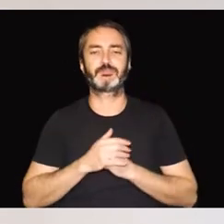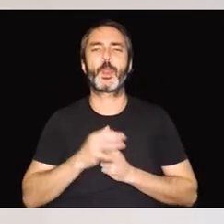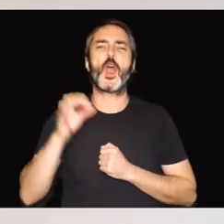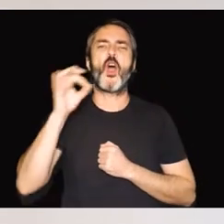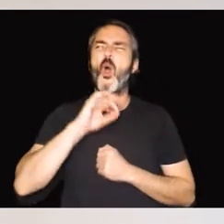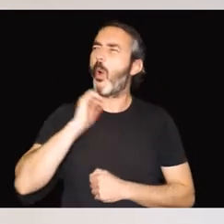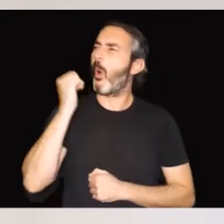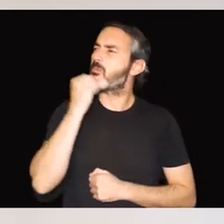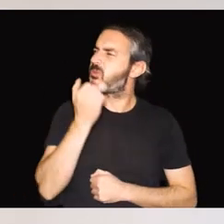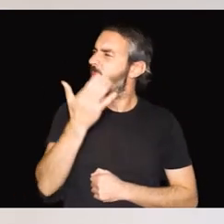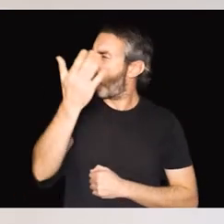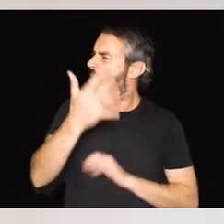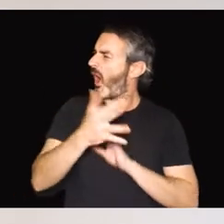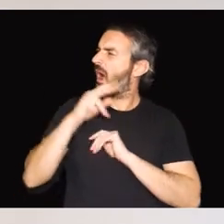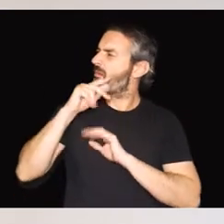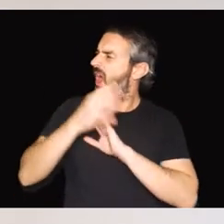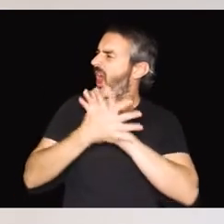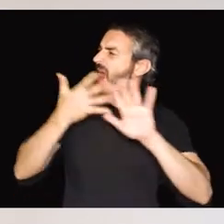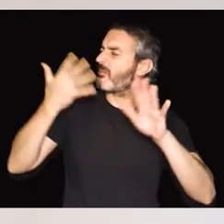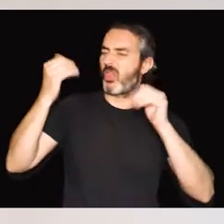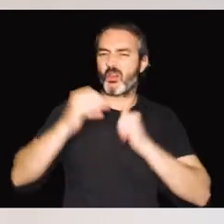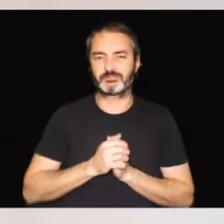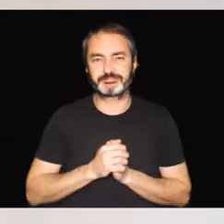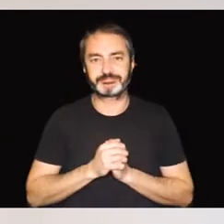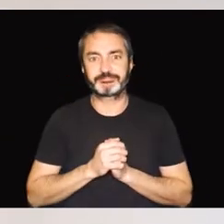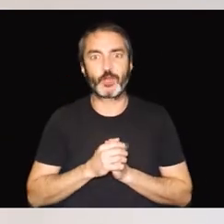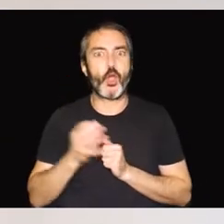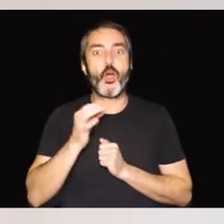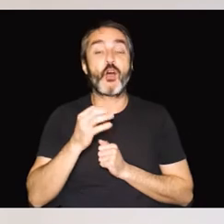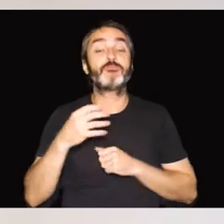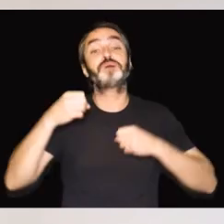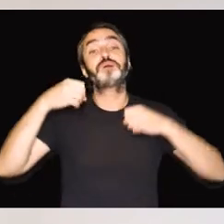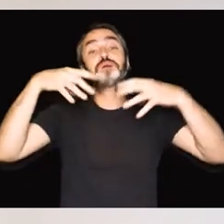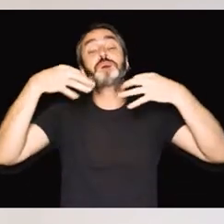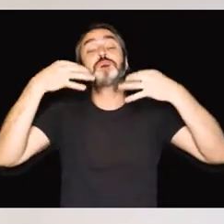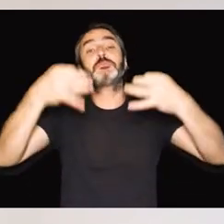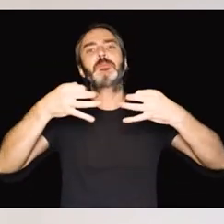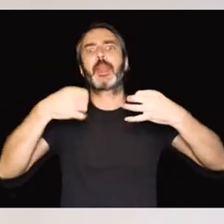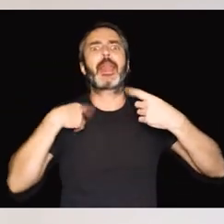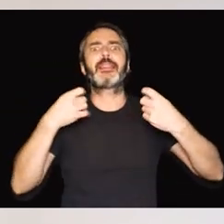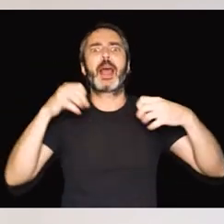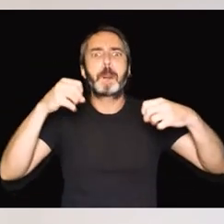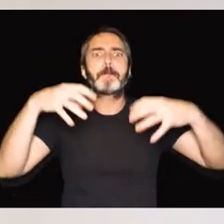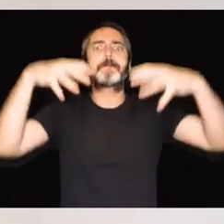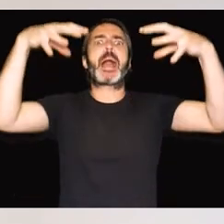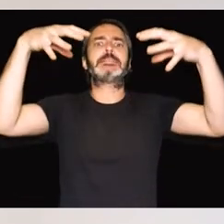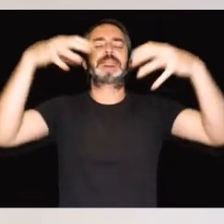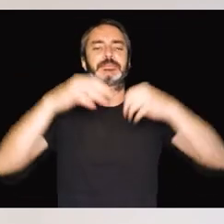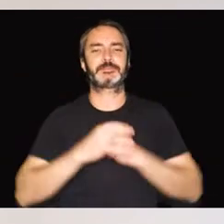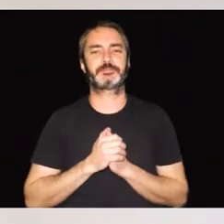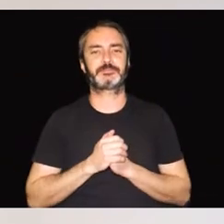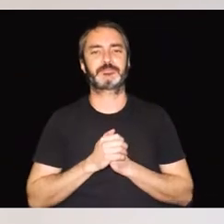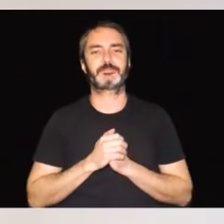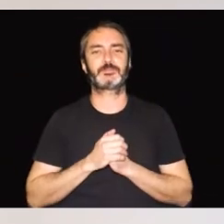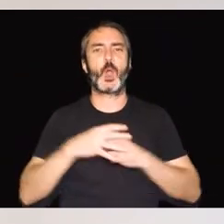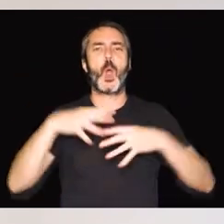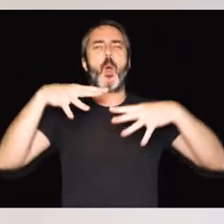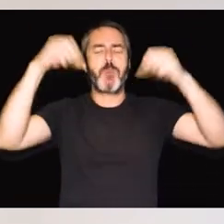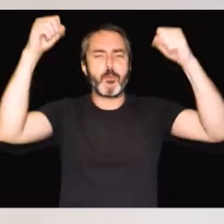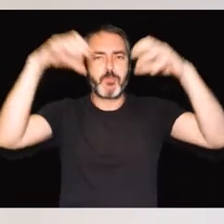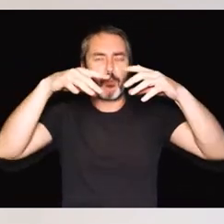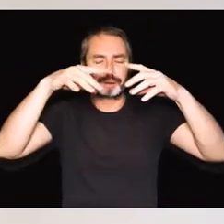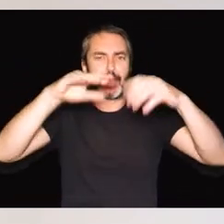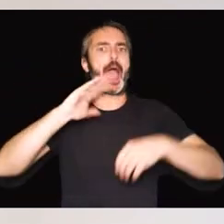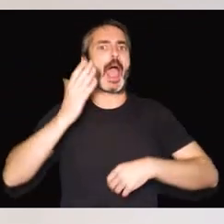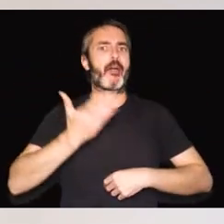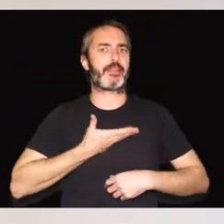se queja de que hablan muy rápido. Necesita luz donde antes no la necesitaba. Le afectan mucho los cambios de